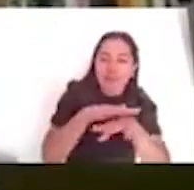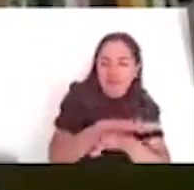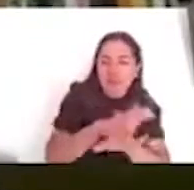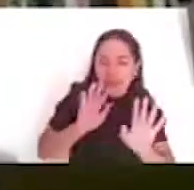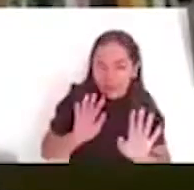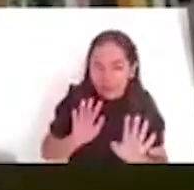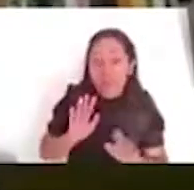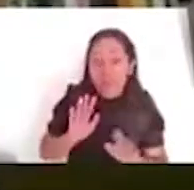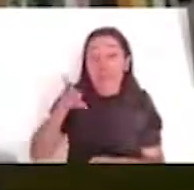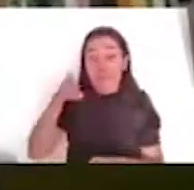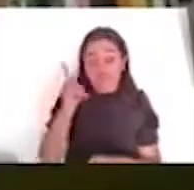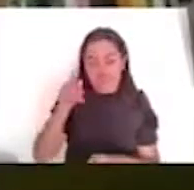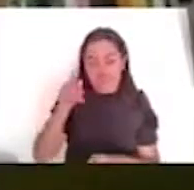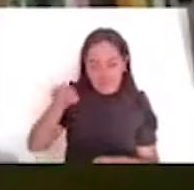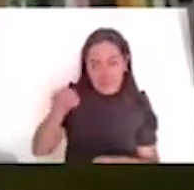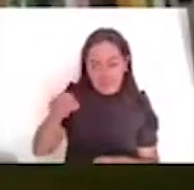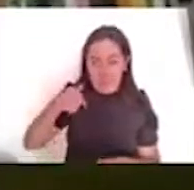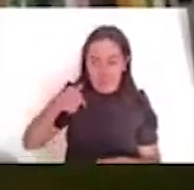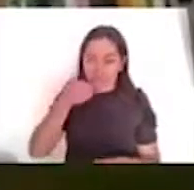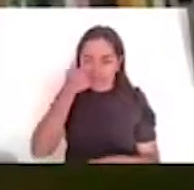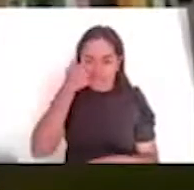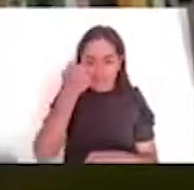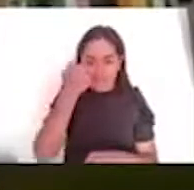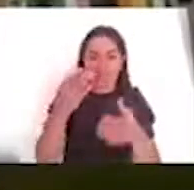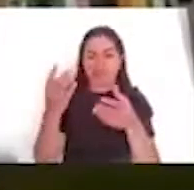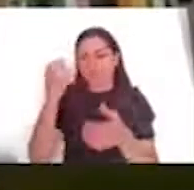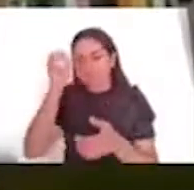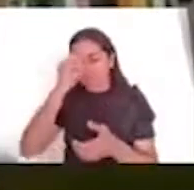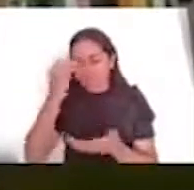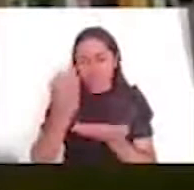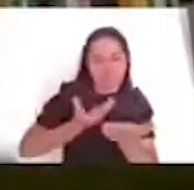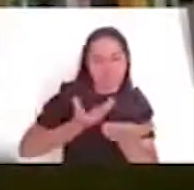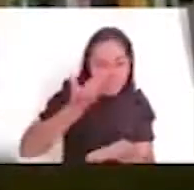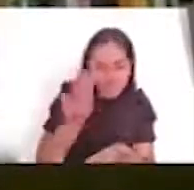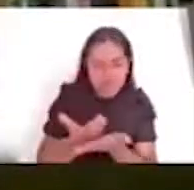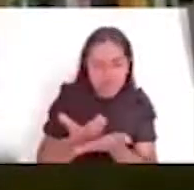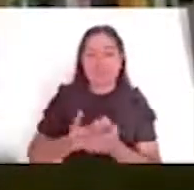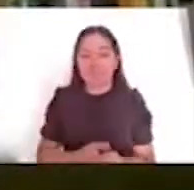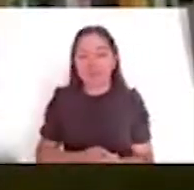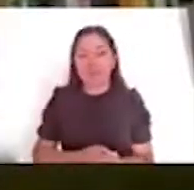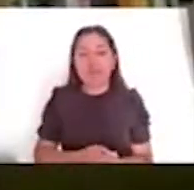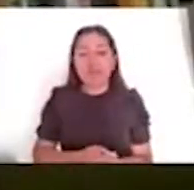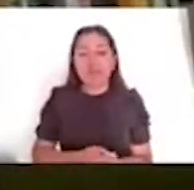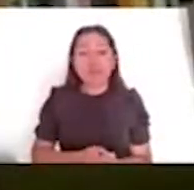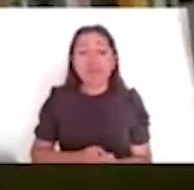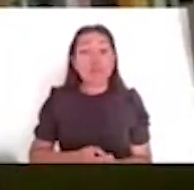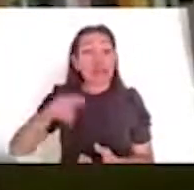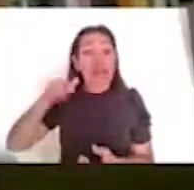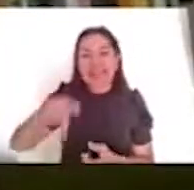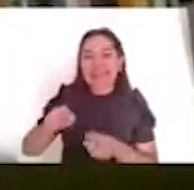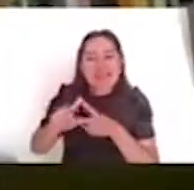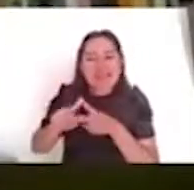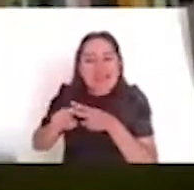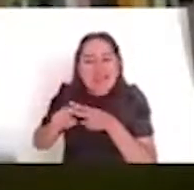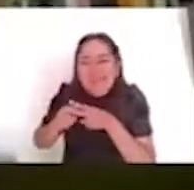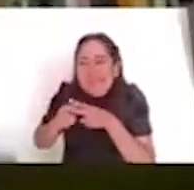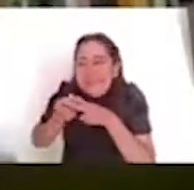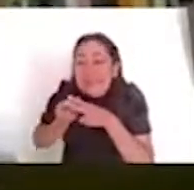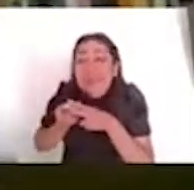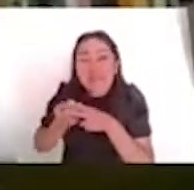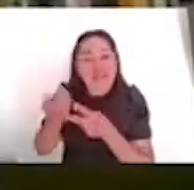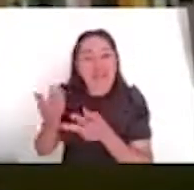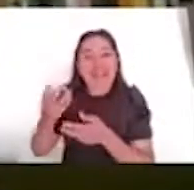este, aquí también quisiera comentar que, pues, este, prácticamente ahí surge el mismo Museo Nacional de